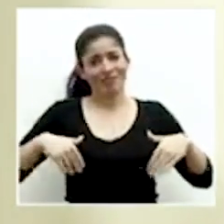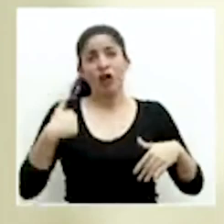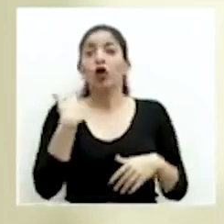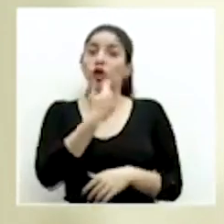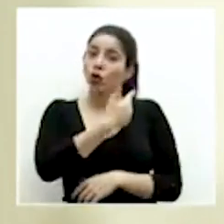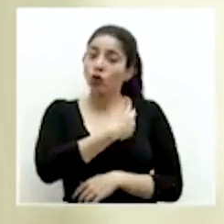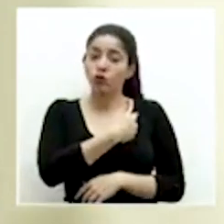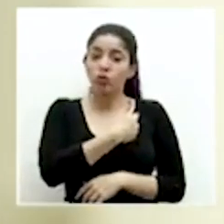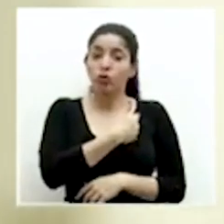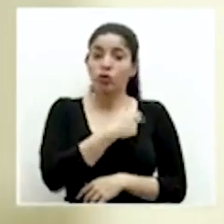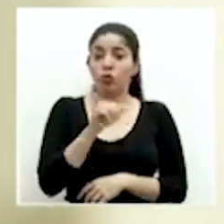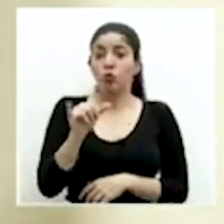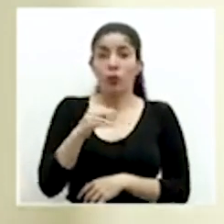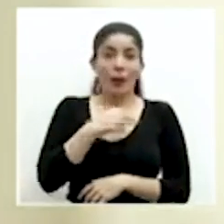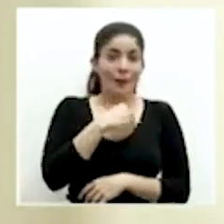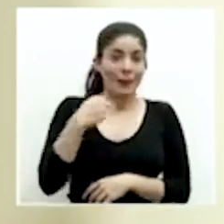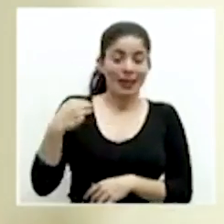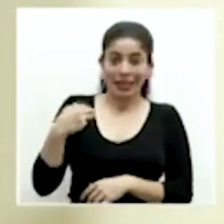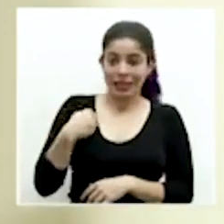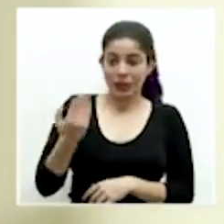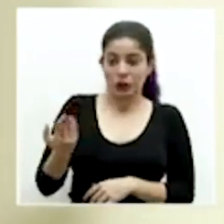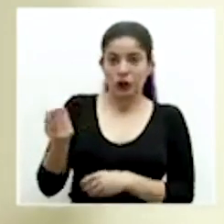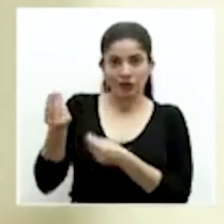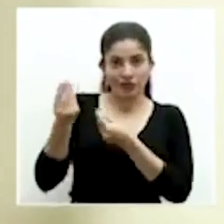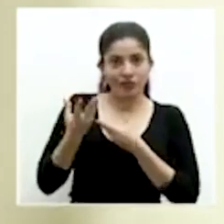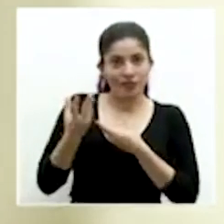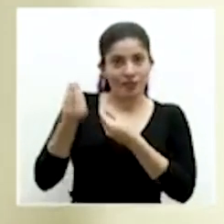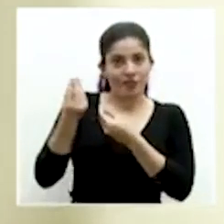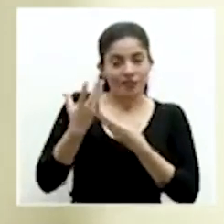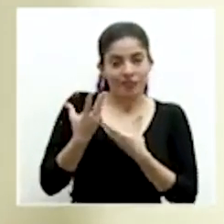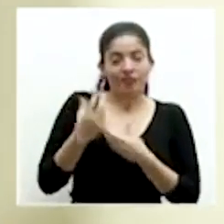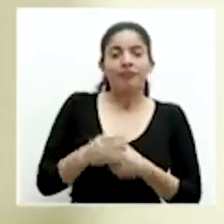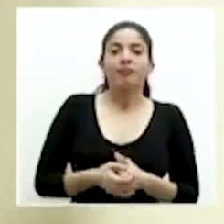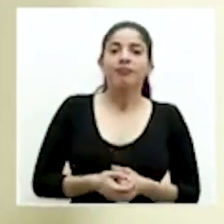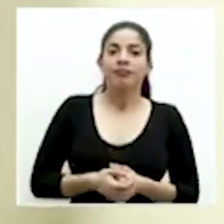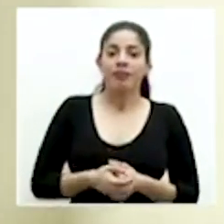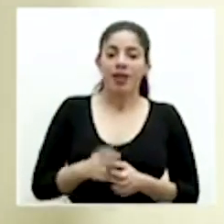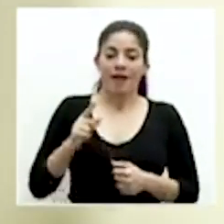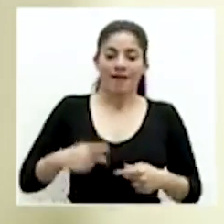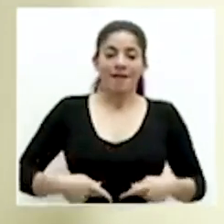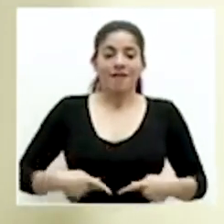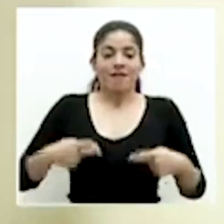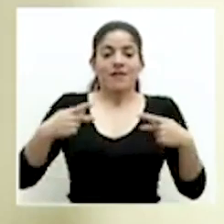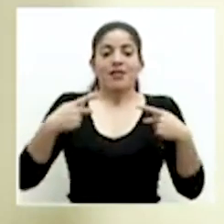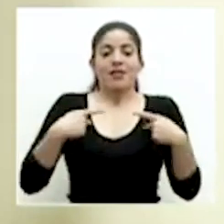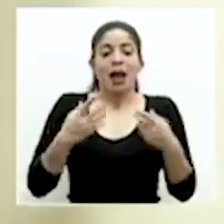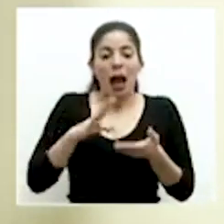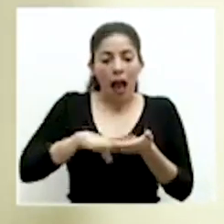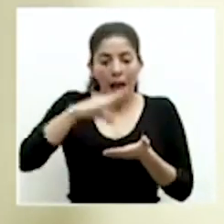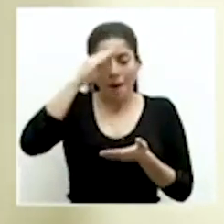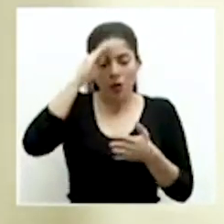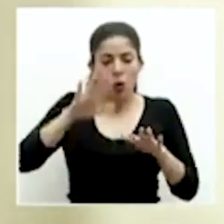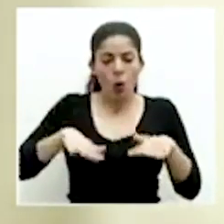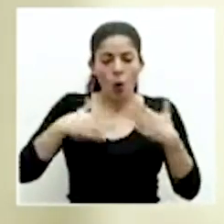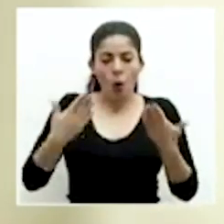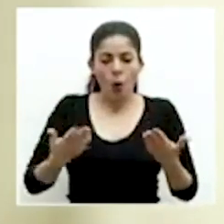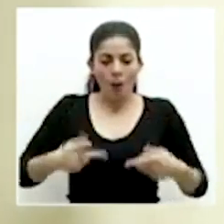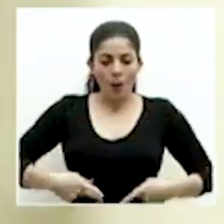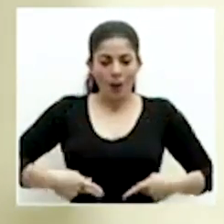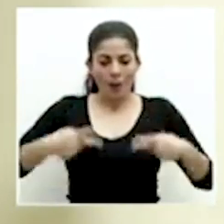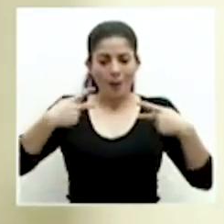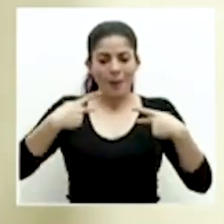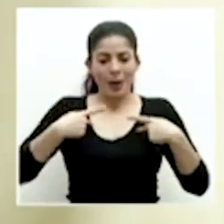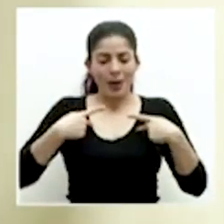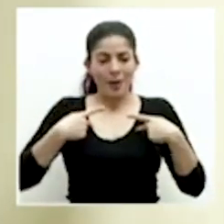así como el ministro nos instruye a vivir o aprender a vivir con una